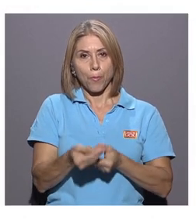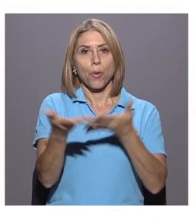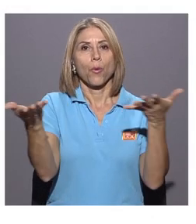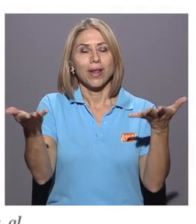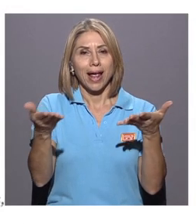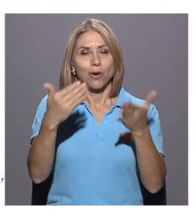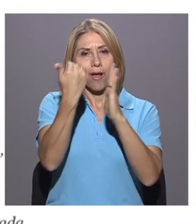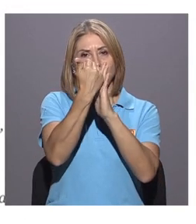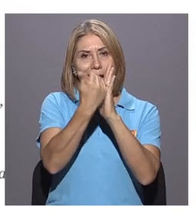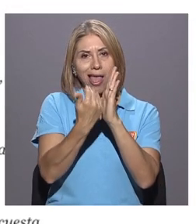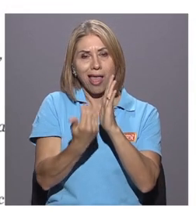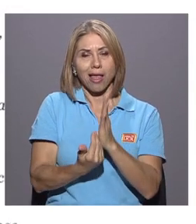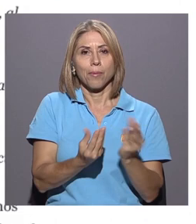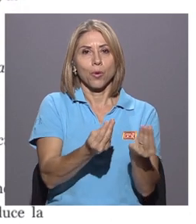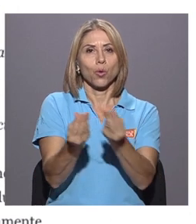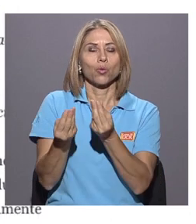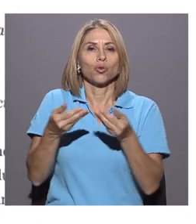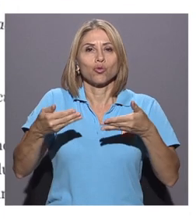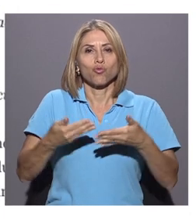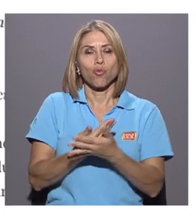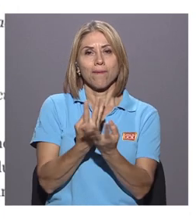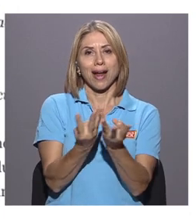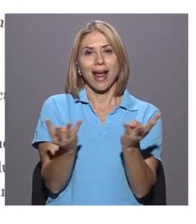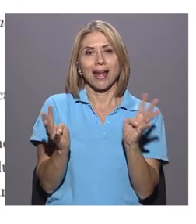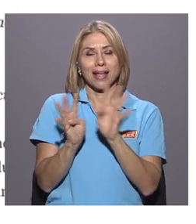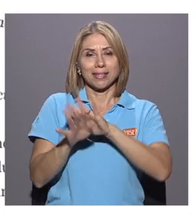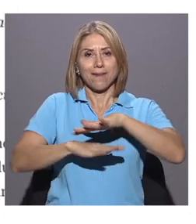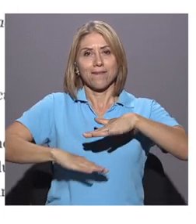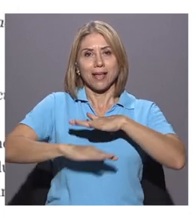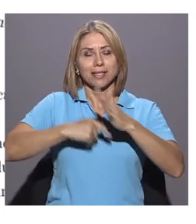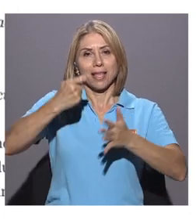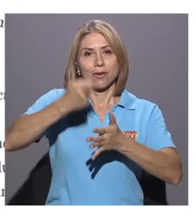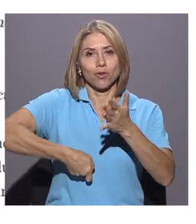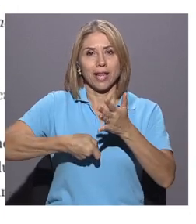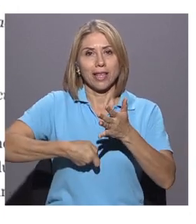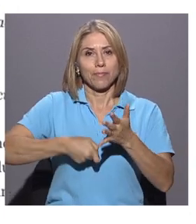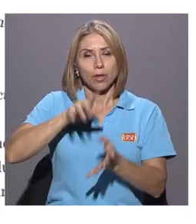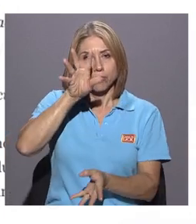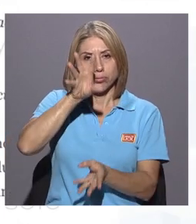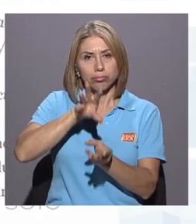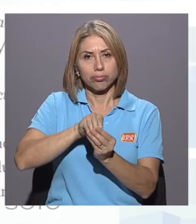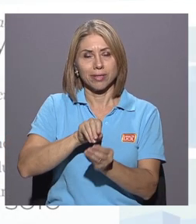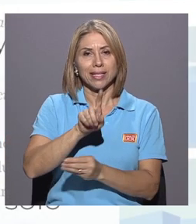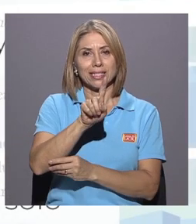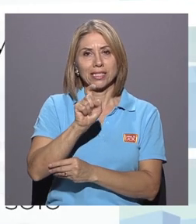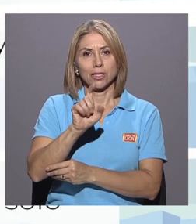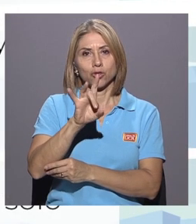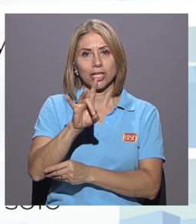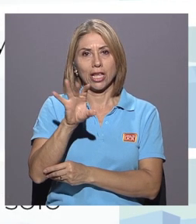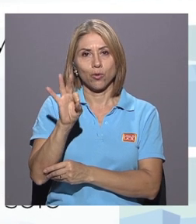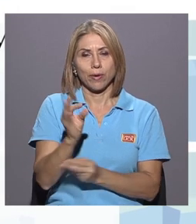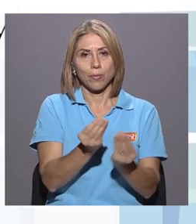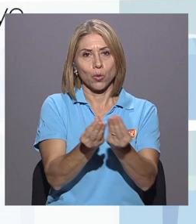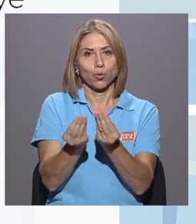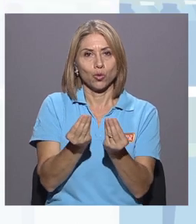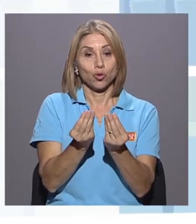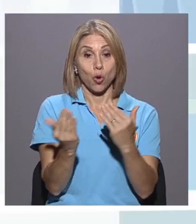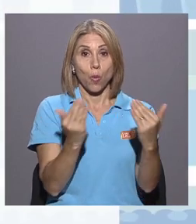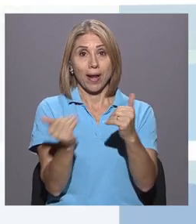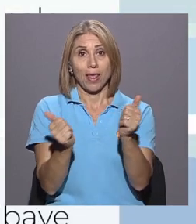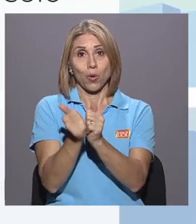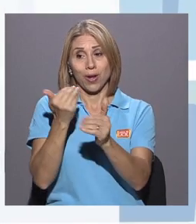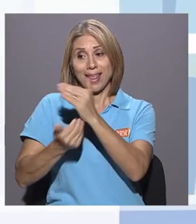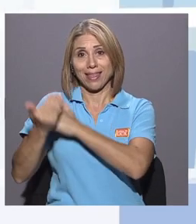que conforman la nueva canasta básica tributaria. Esta se conforma de 189 productos y con respecto a la anterior